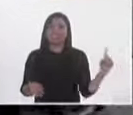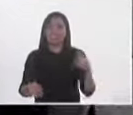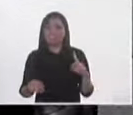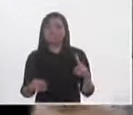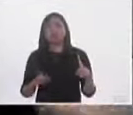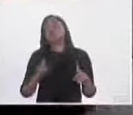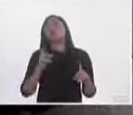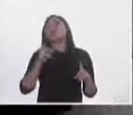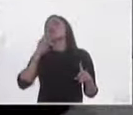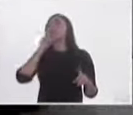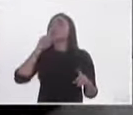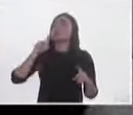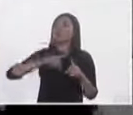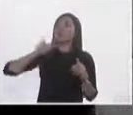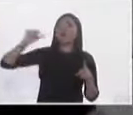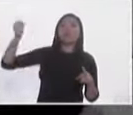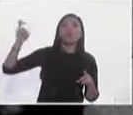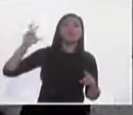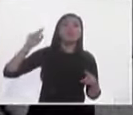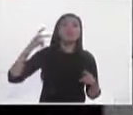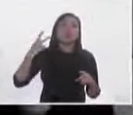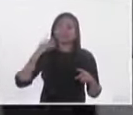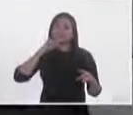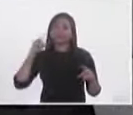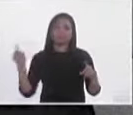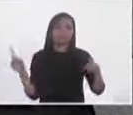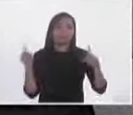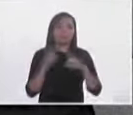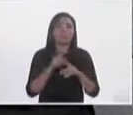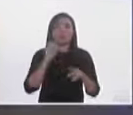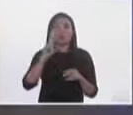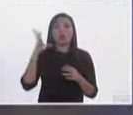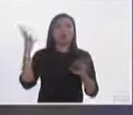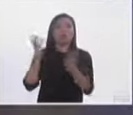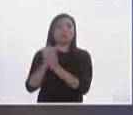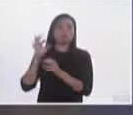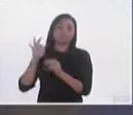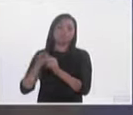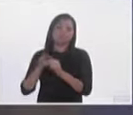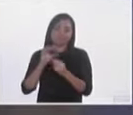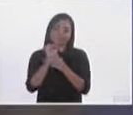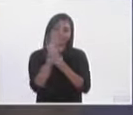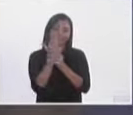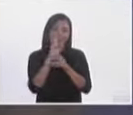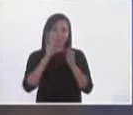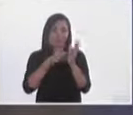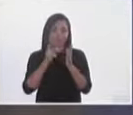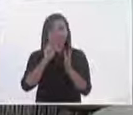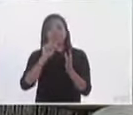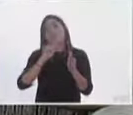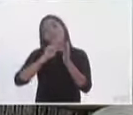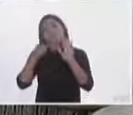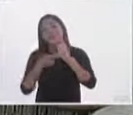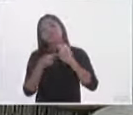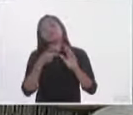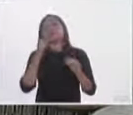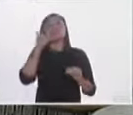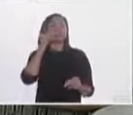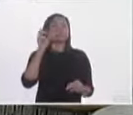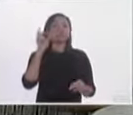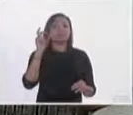importante de los otros 38 que llegaron a este espacio por el voto popular. claro, definitivo. Vamos a la pausa. Les recuerdo que tenemos un teléfono 3030